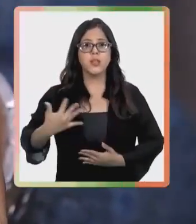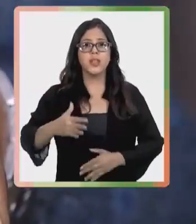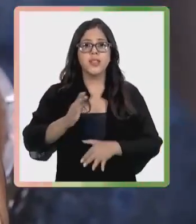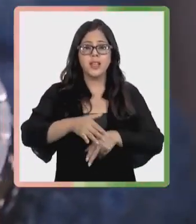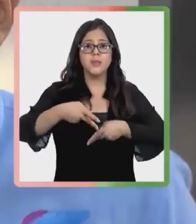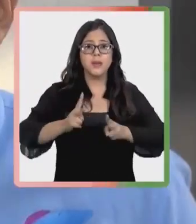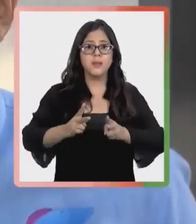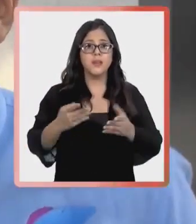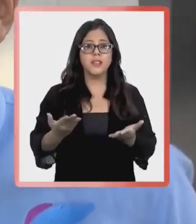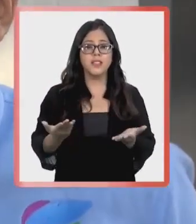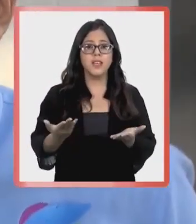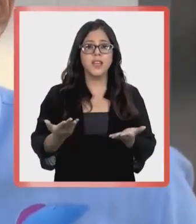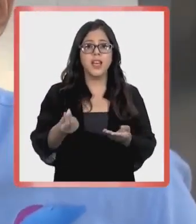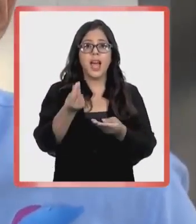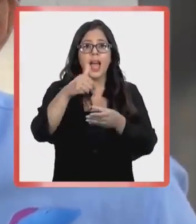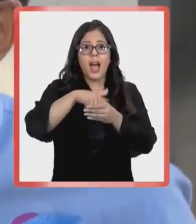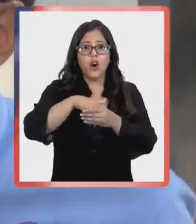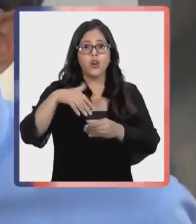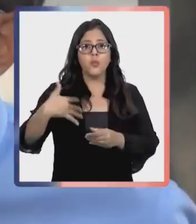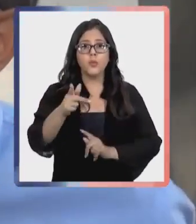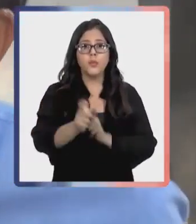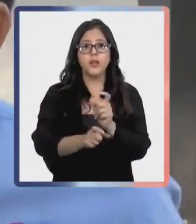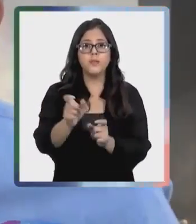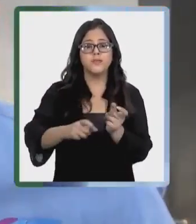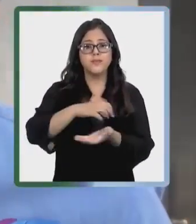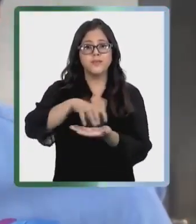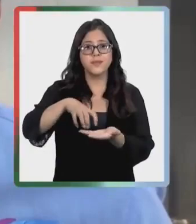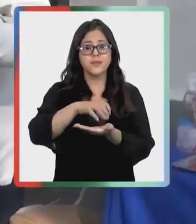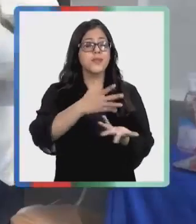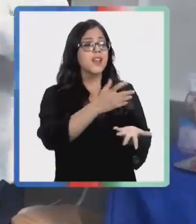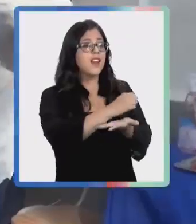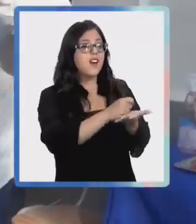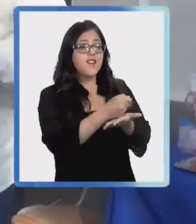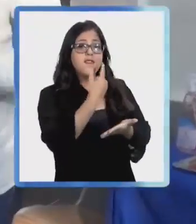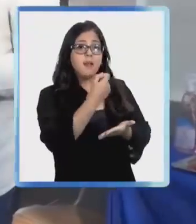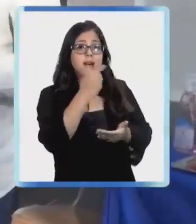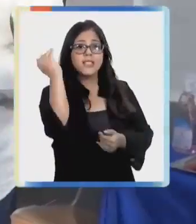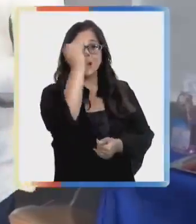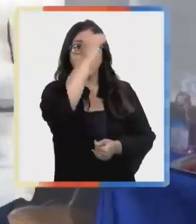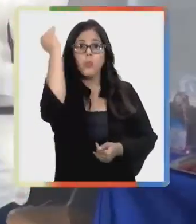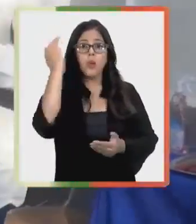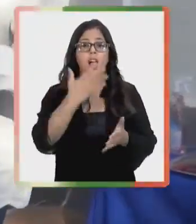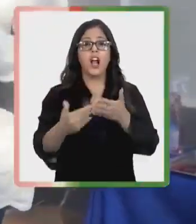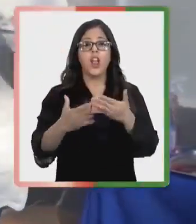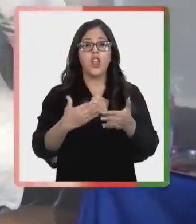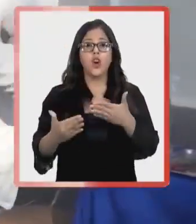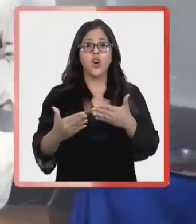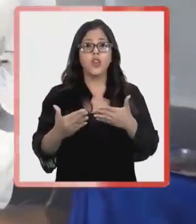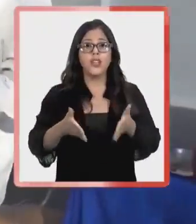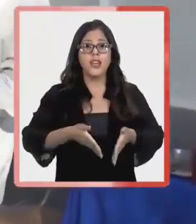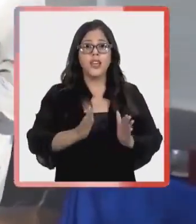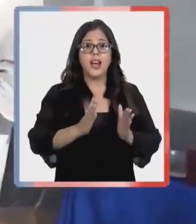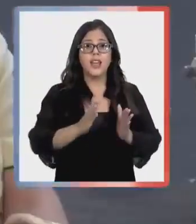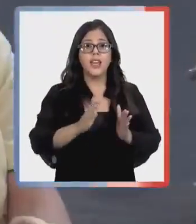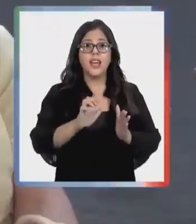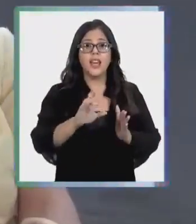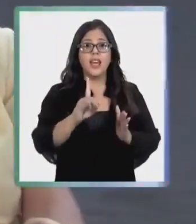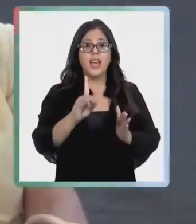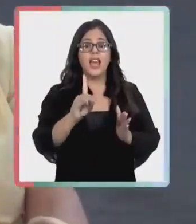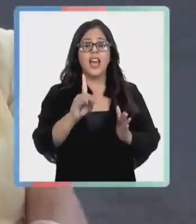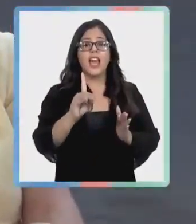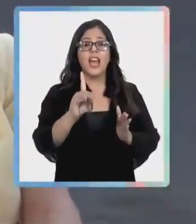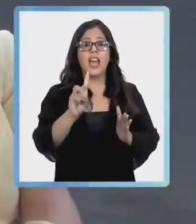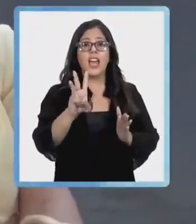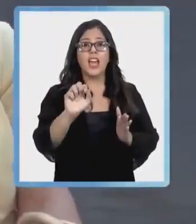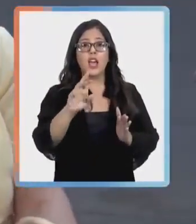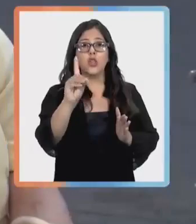importante porque permite un ahorro significativo para las personas de la comuna. La farmacia popular se encuentra ubicada en calle Edwards,